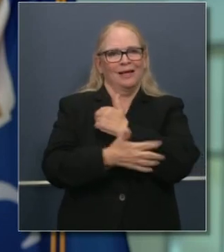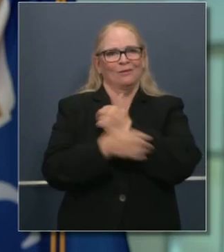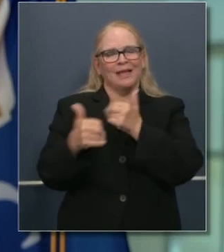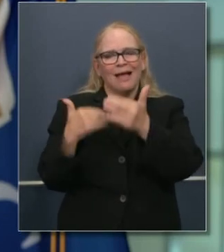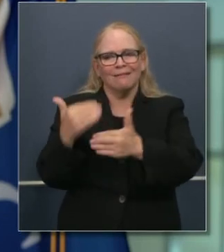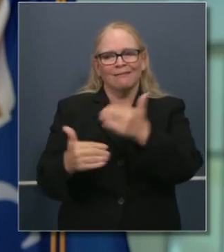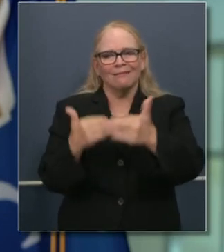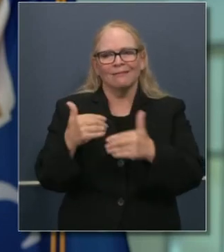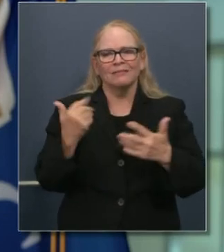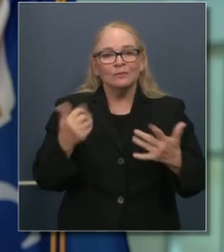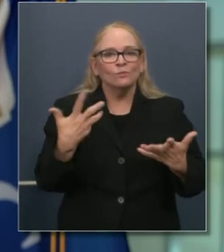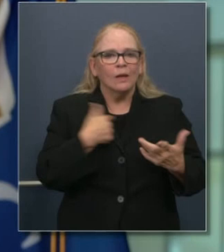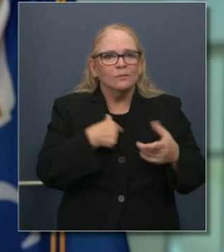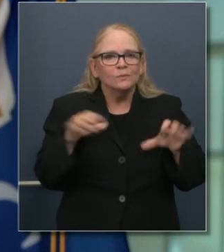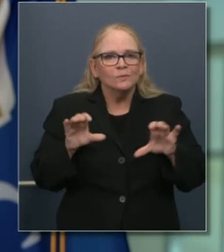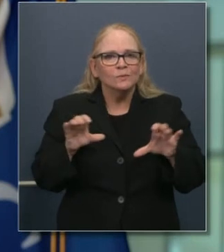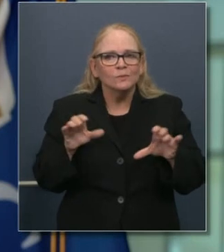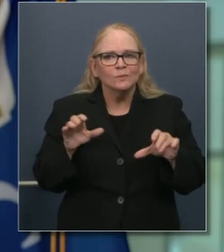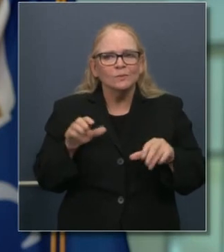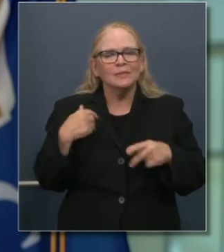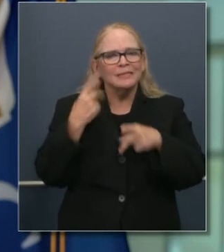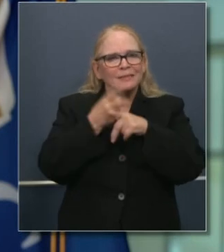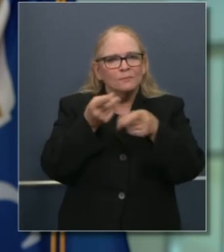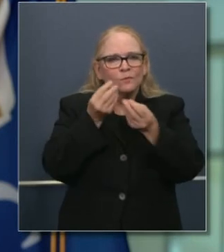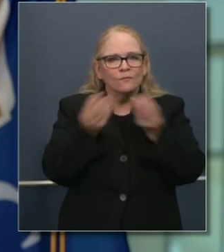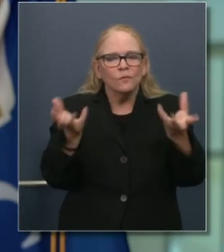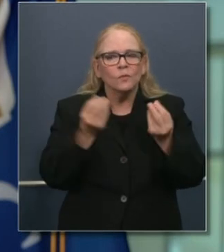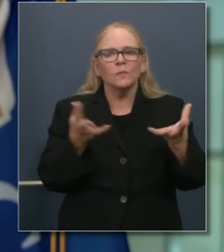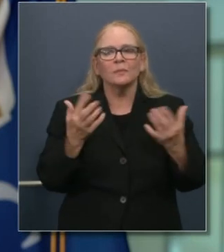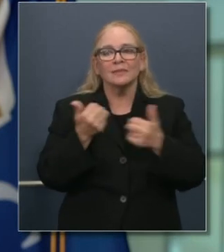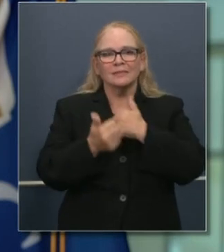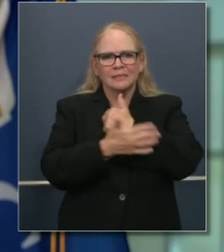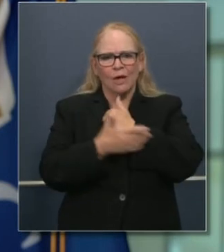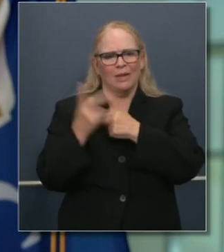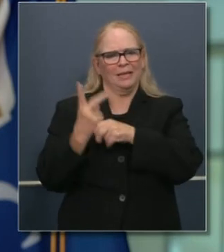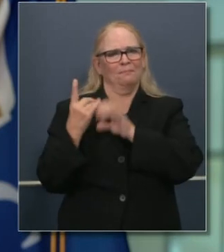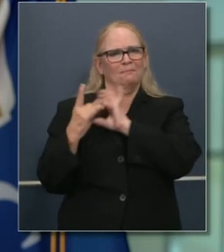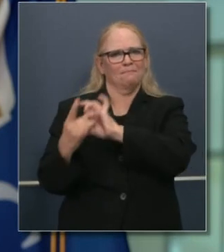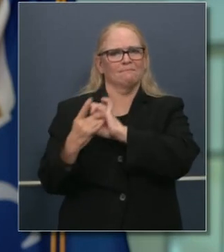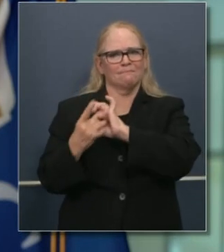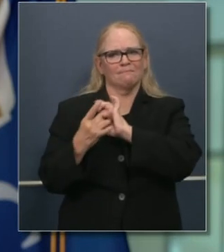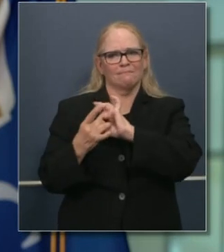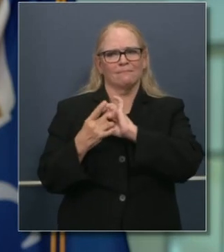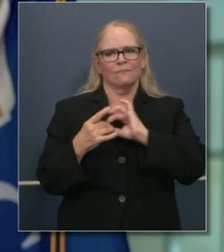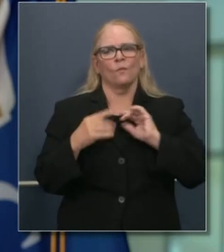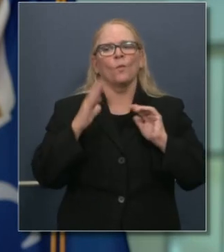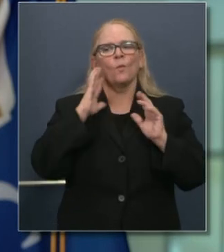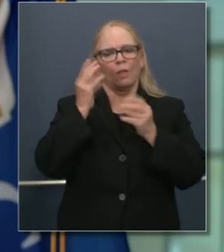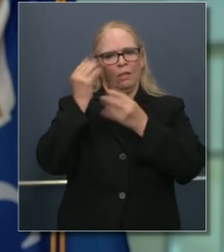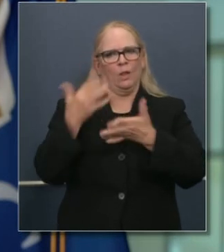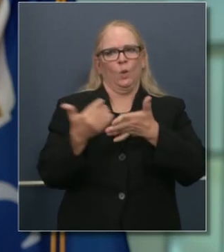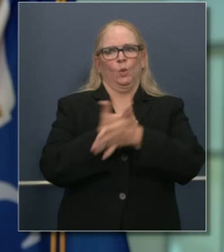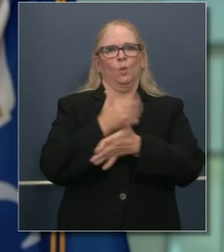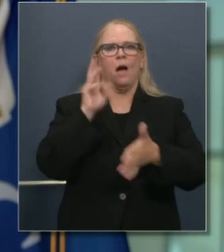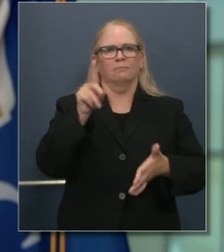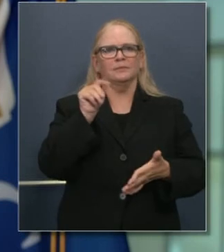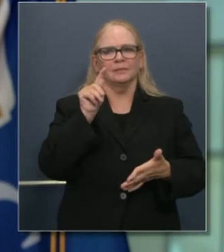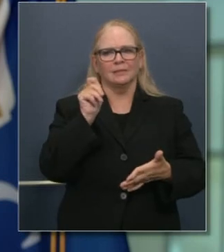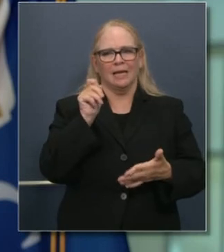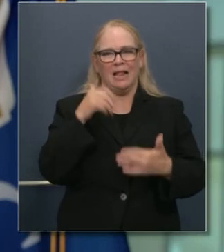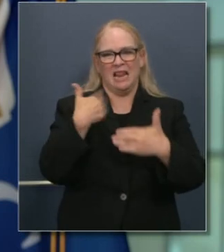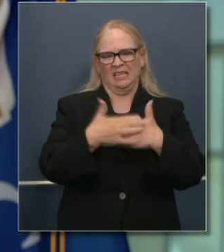Y esto es lo que hemos estado avanzando con los condados en las últimas semanas y por las próximas 48 horas.